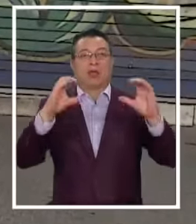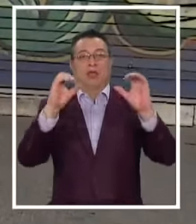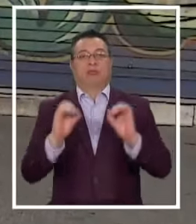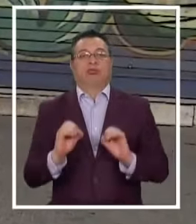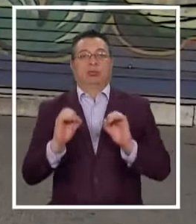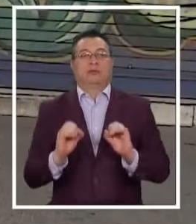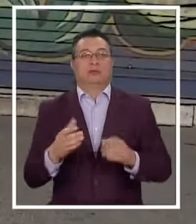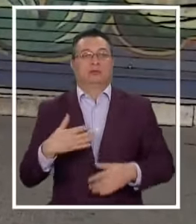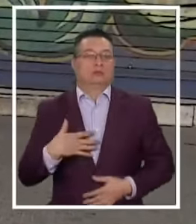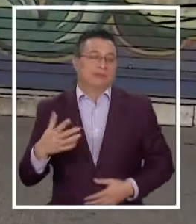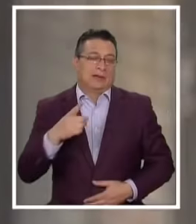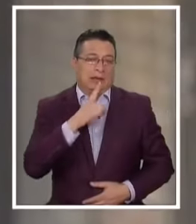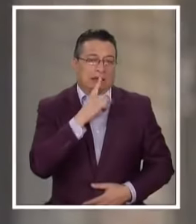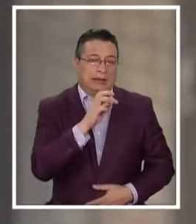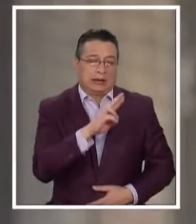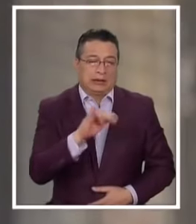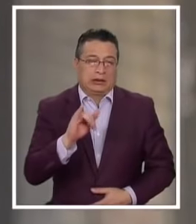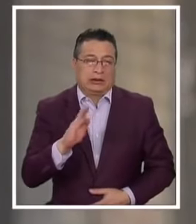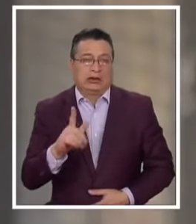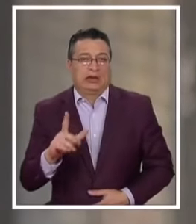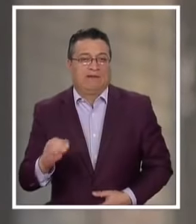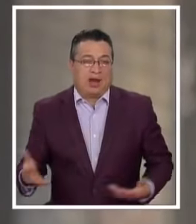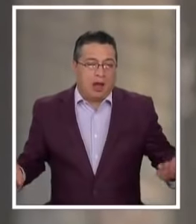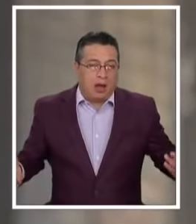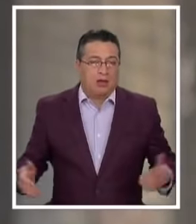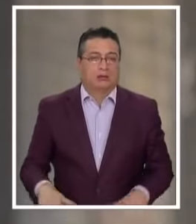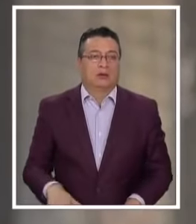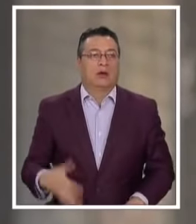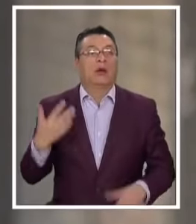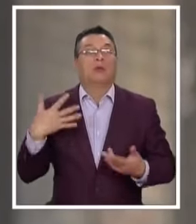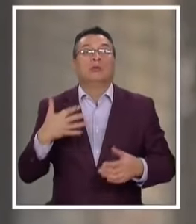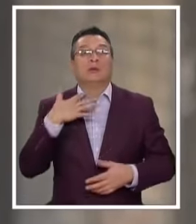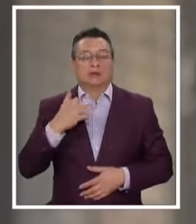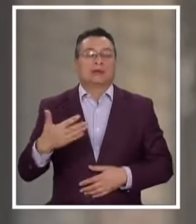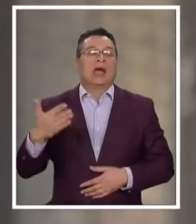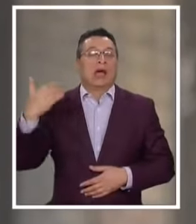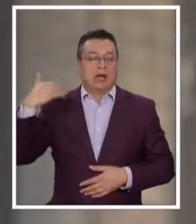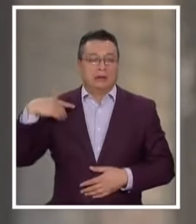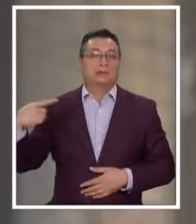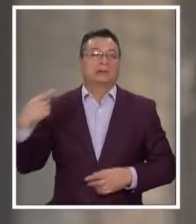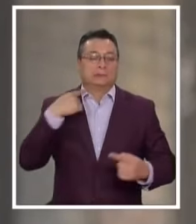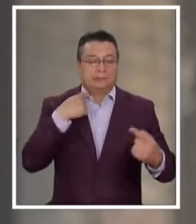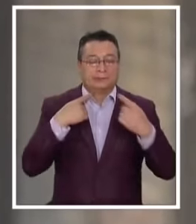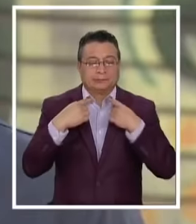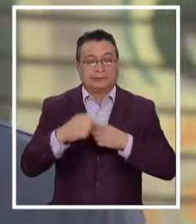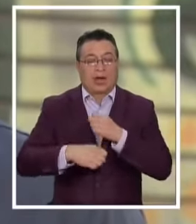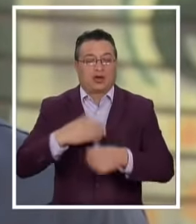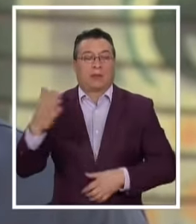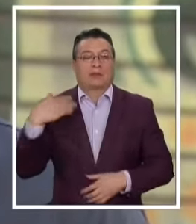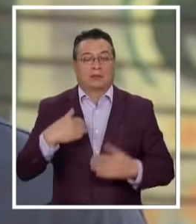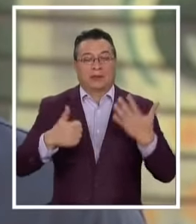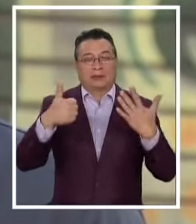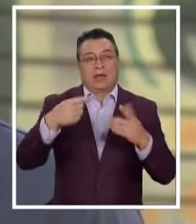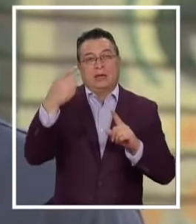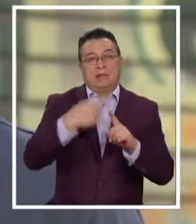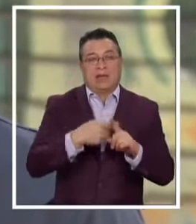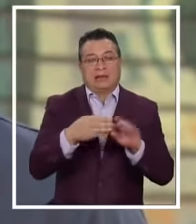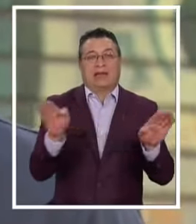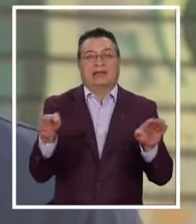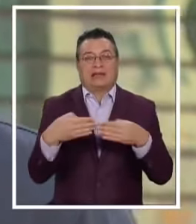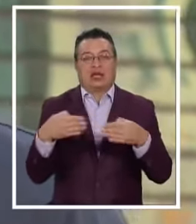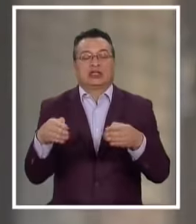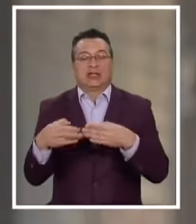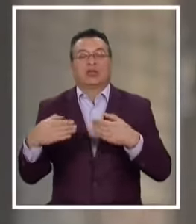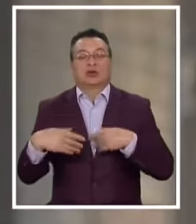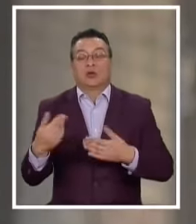Ha sido terrible Porque Ya venimos golpeados De todo el año pasado Que estuvimos Seis meses cerrados Y sin